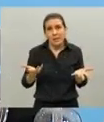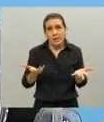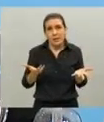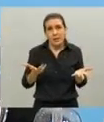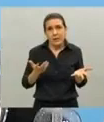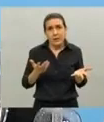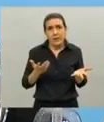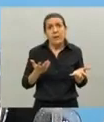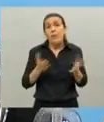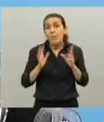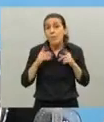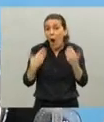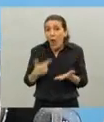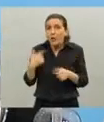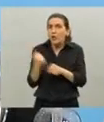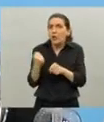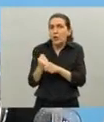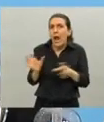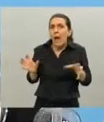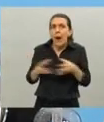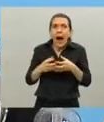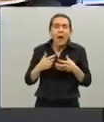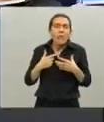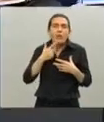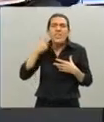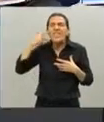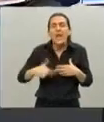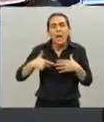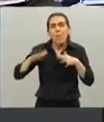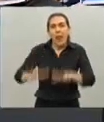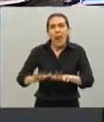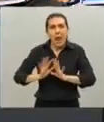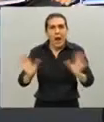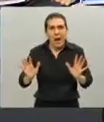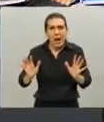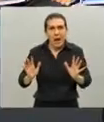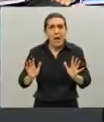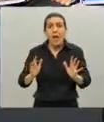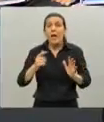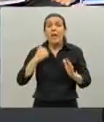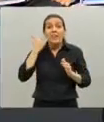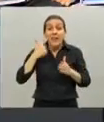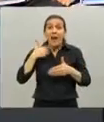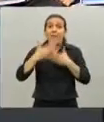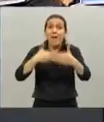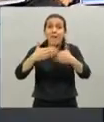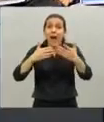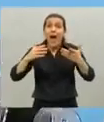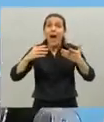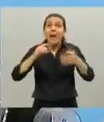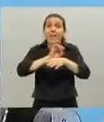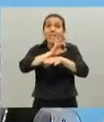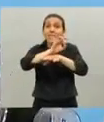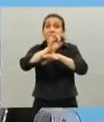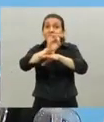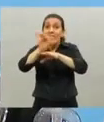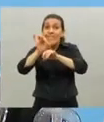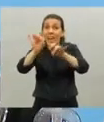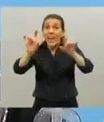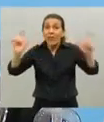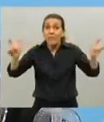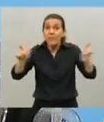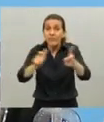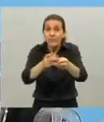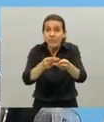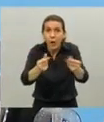y en eso trabajamos y trabajamos incansablemente y cuando esto pase nos van a encontrar tan unidos como hoy